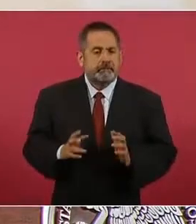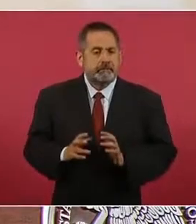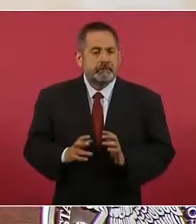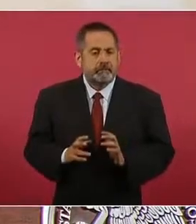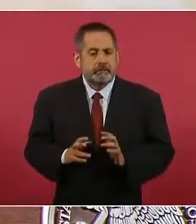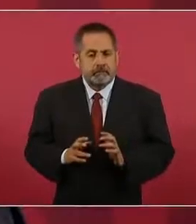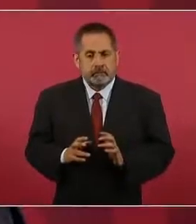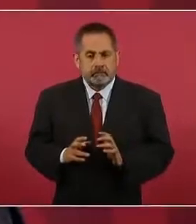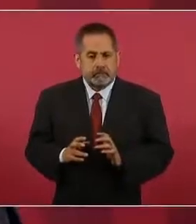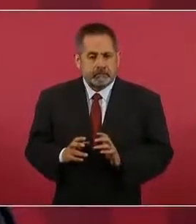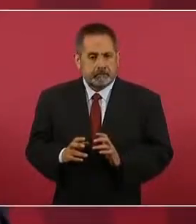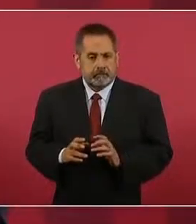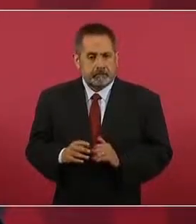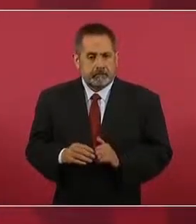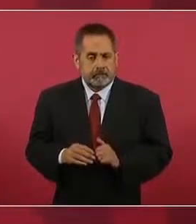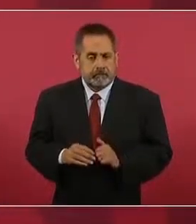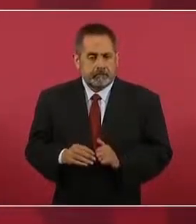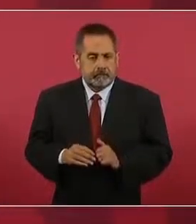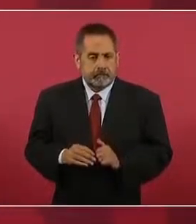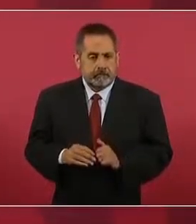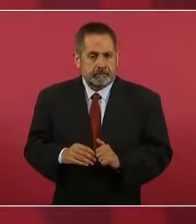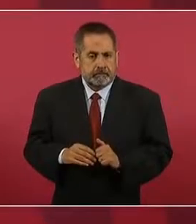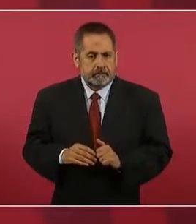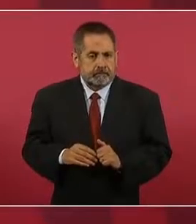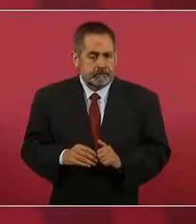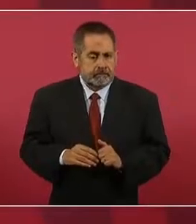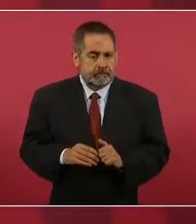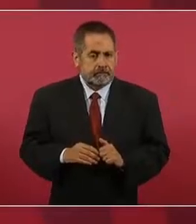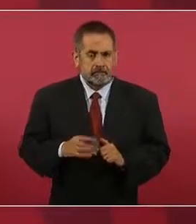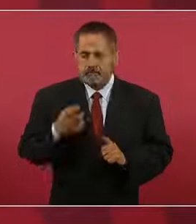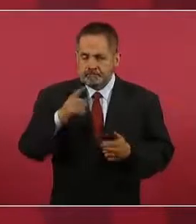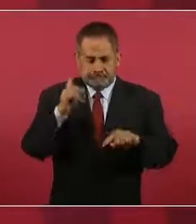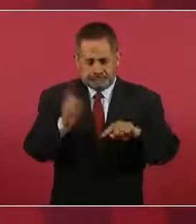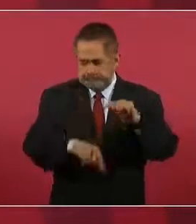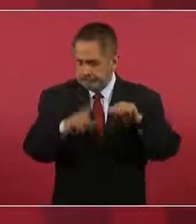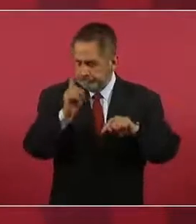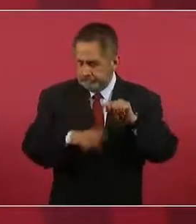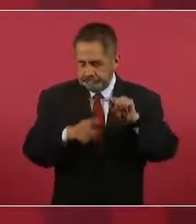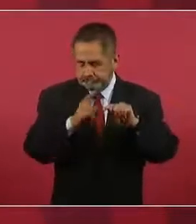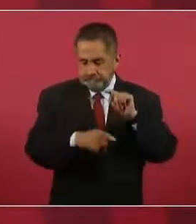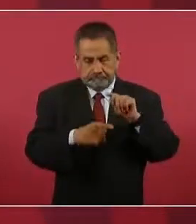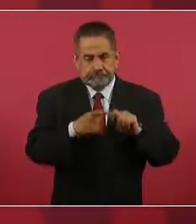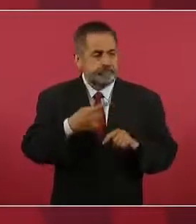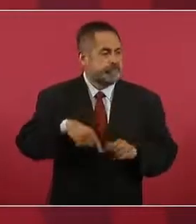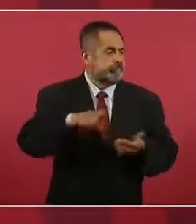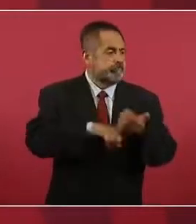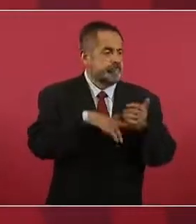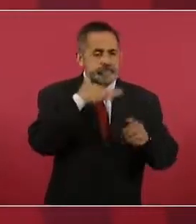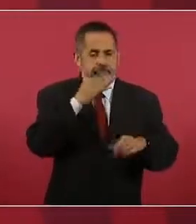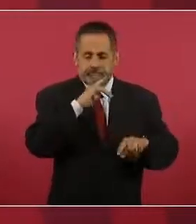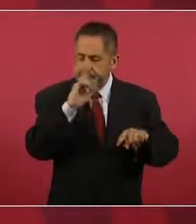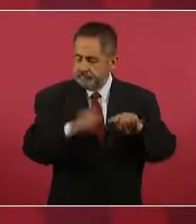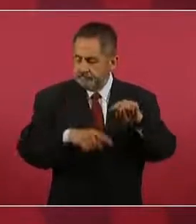limpiando de corrupción